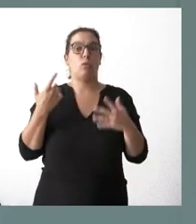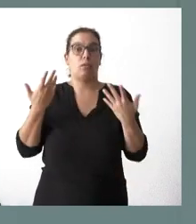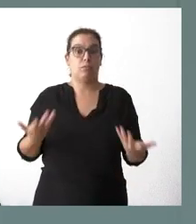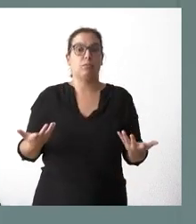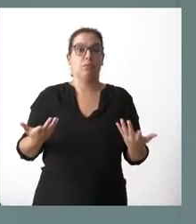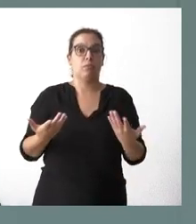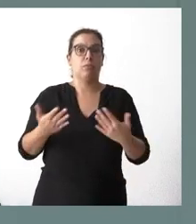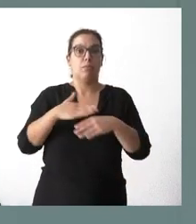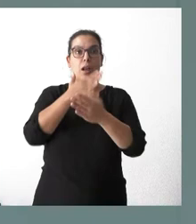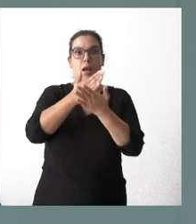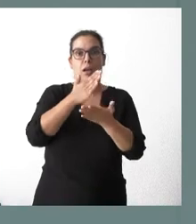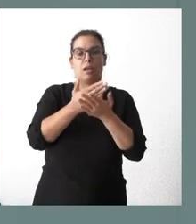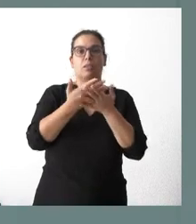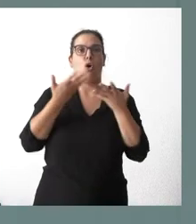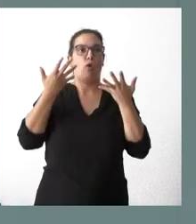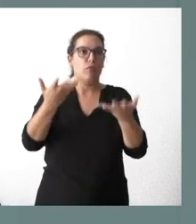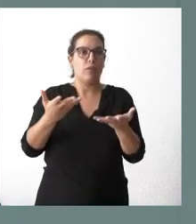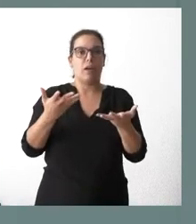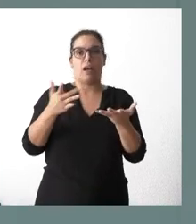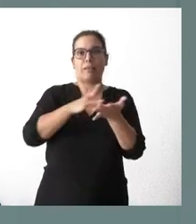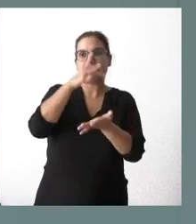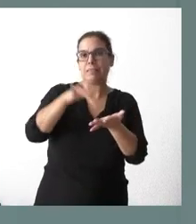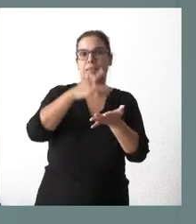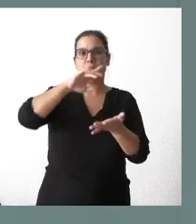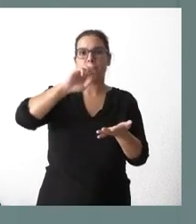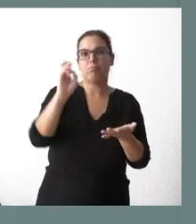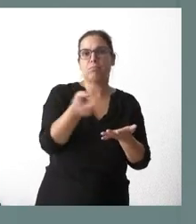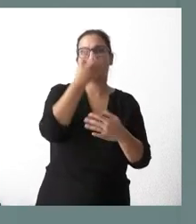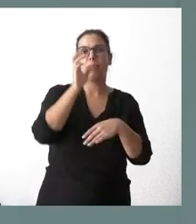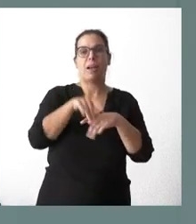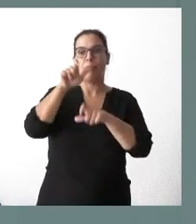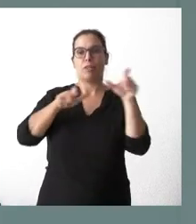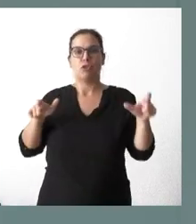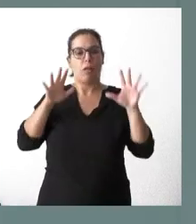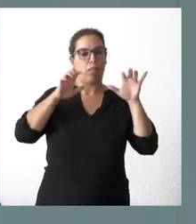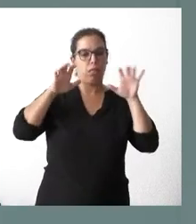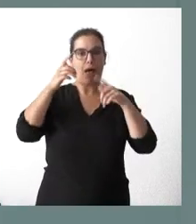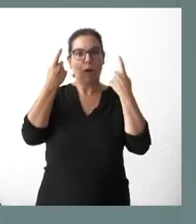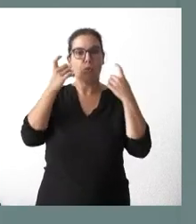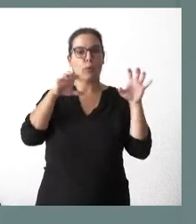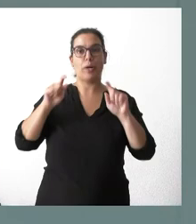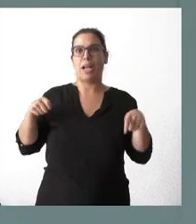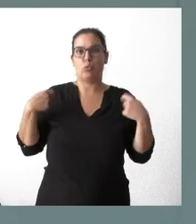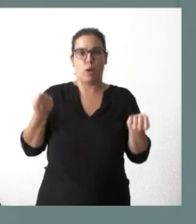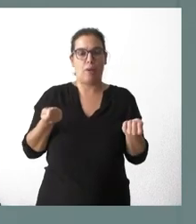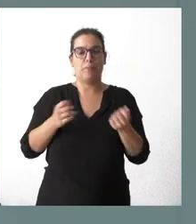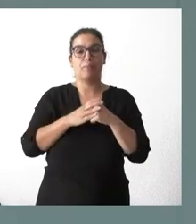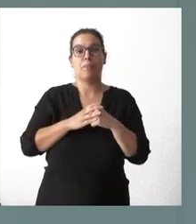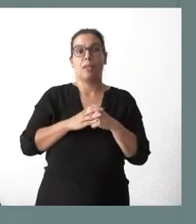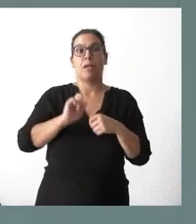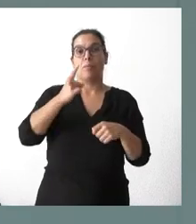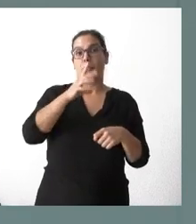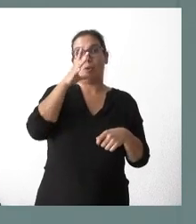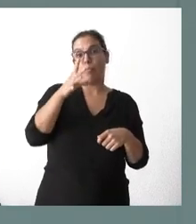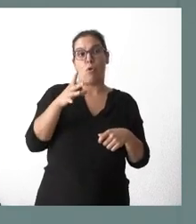disponiendo de dispositivos que ayuden a ver por parte del alumno el mundo digital como algo natural de sus vidas, entre otras cosas porque es donde van a vivir